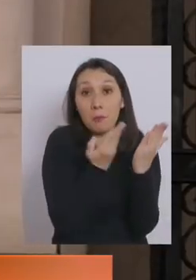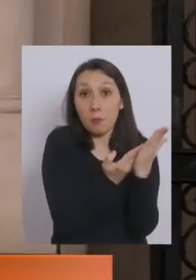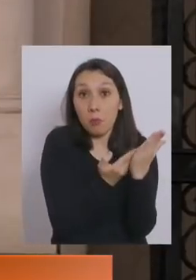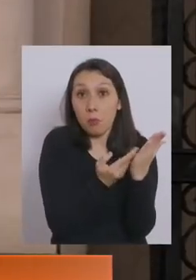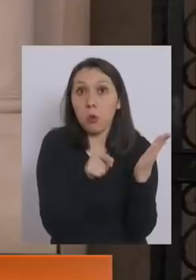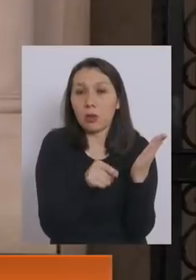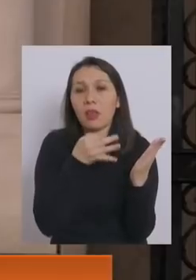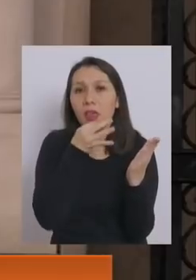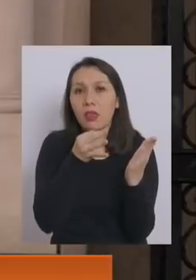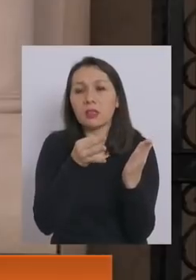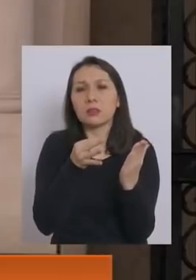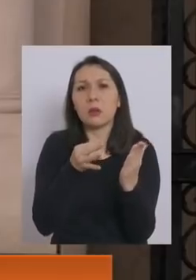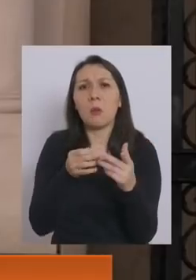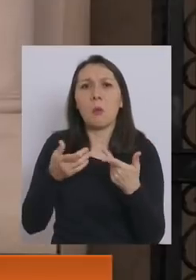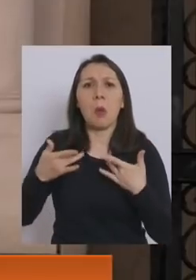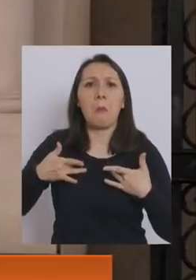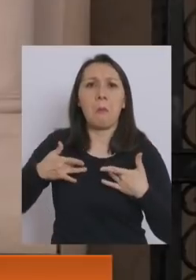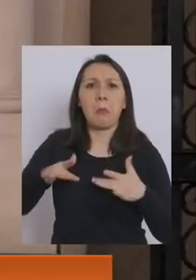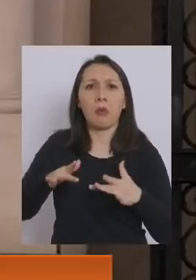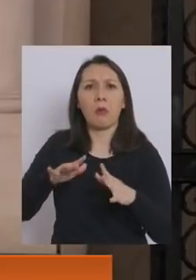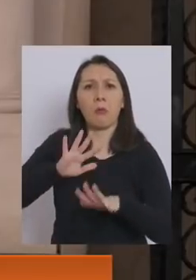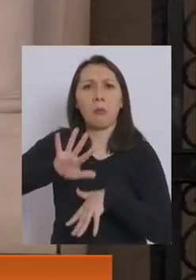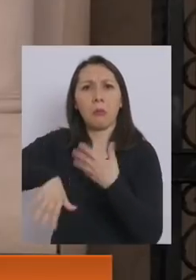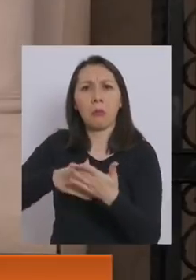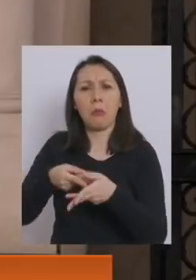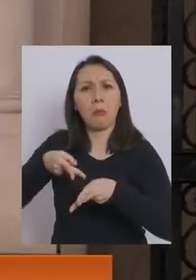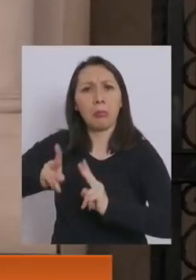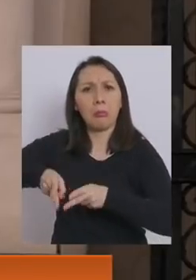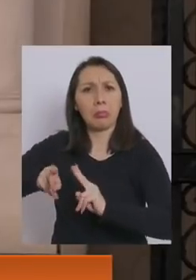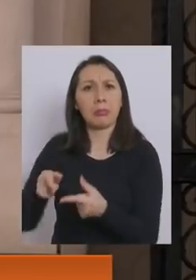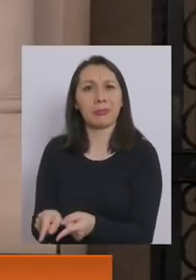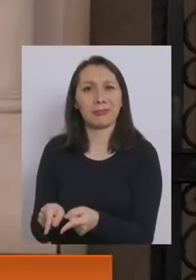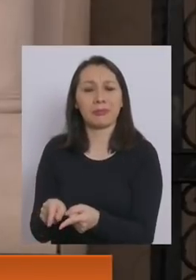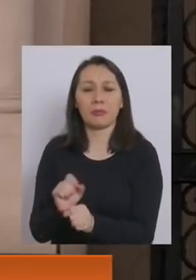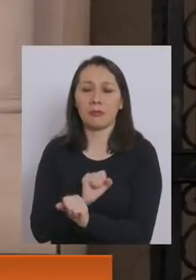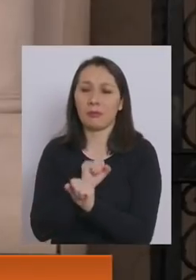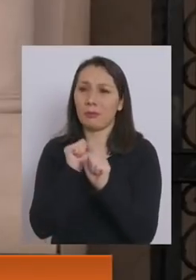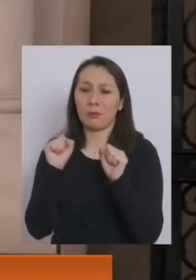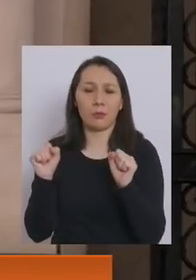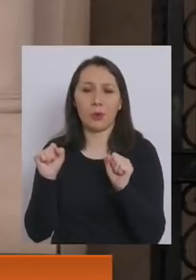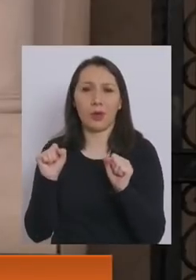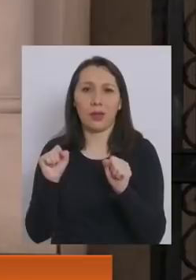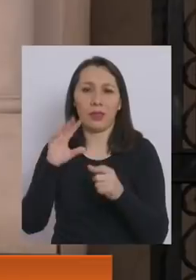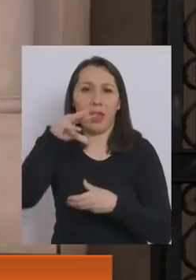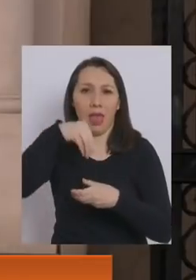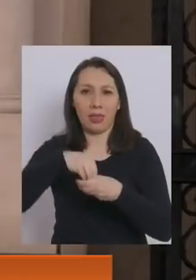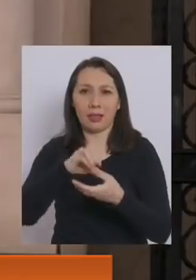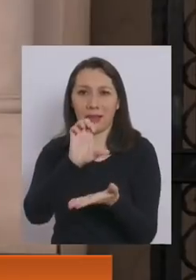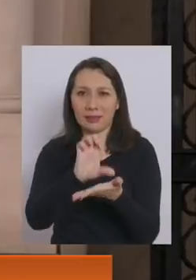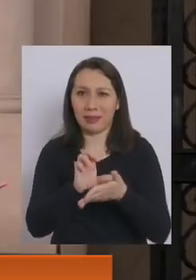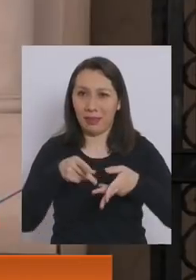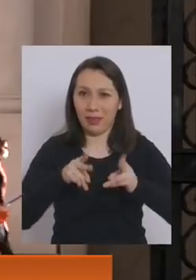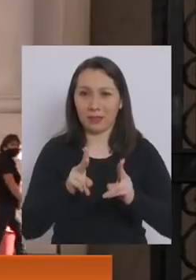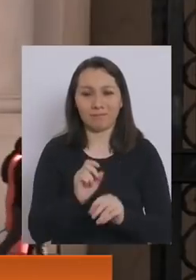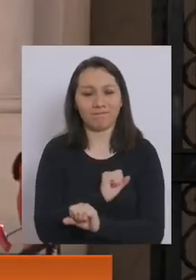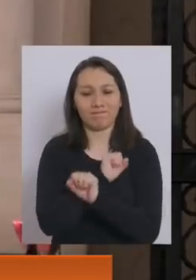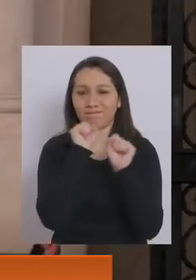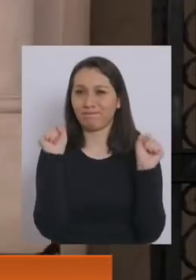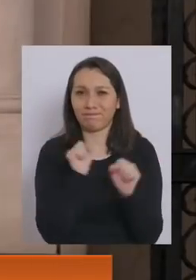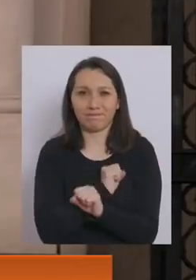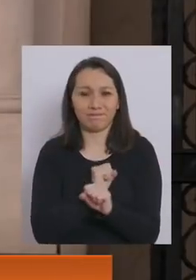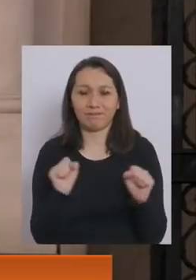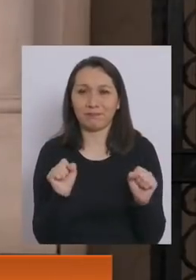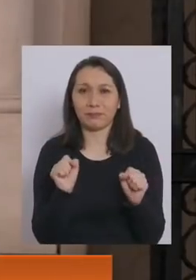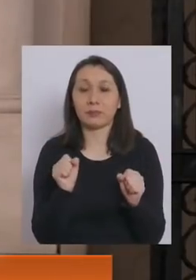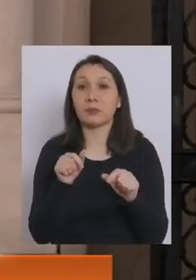permite es la impunidad frente a la violencia. Y por supuesto que eso no puede ser parte de un Estado de Derecho. No es posible